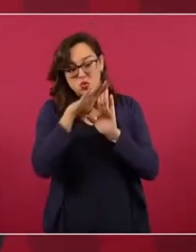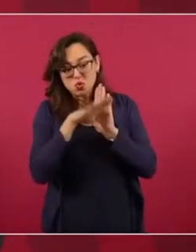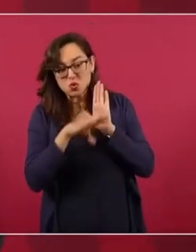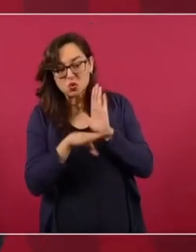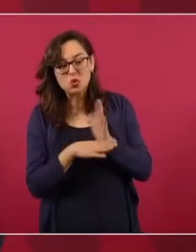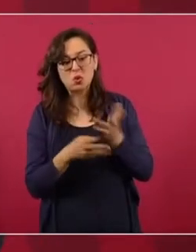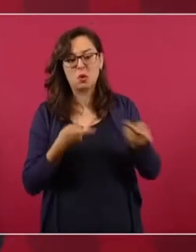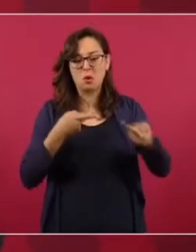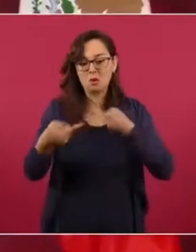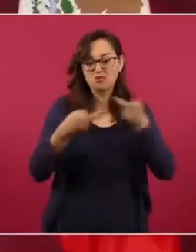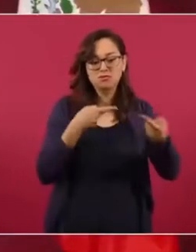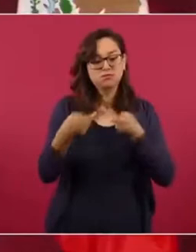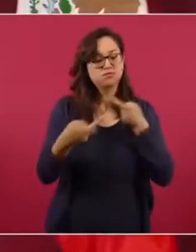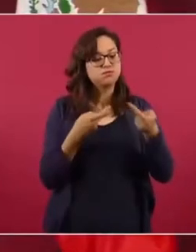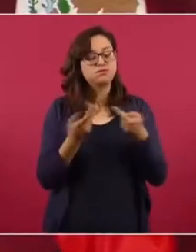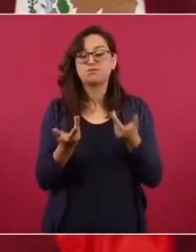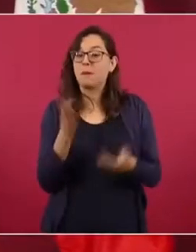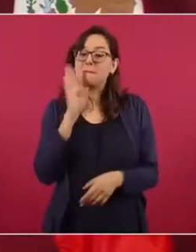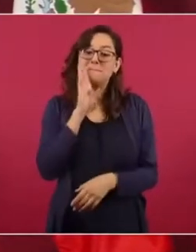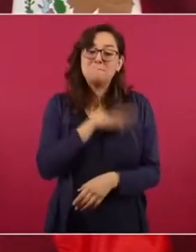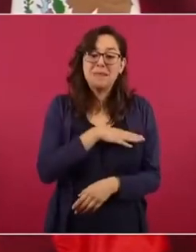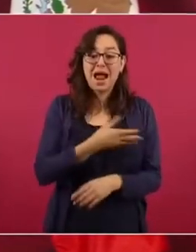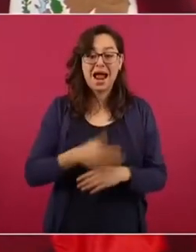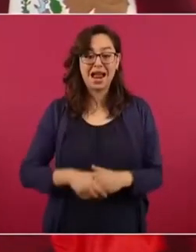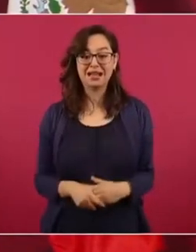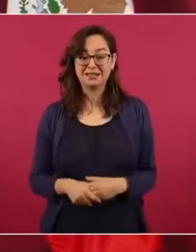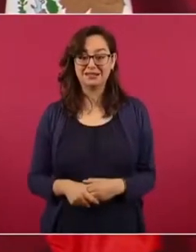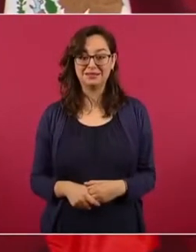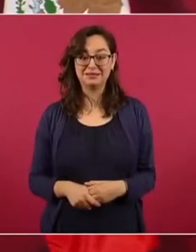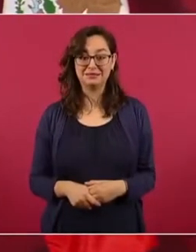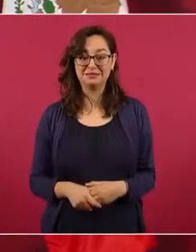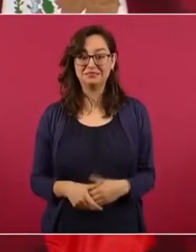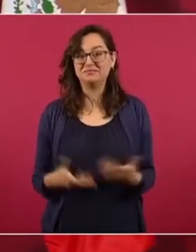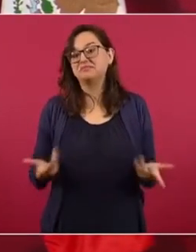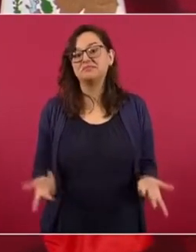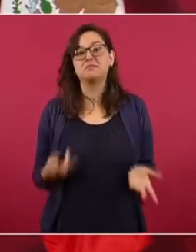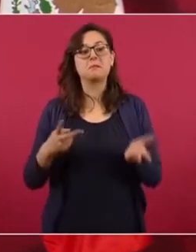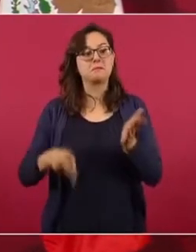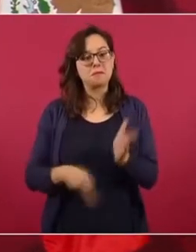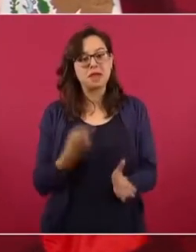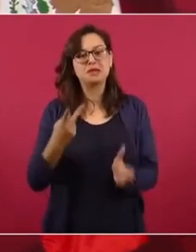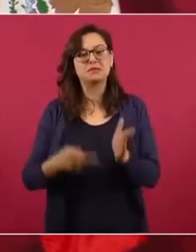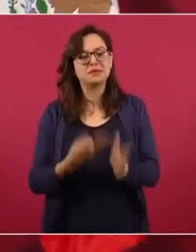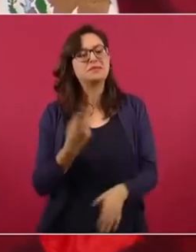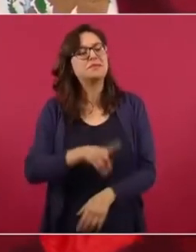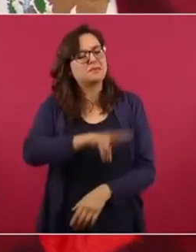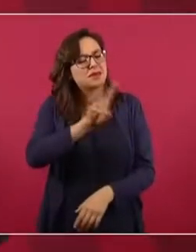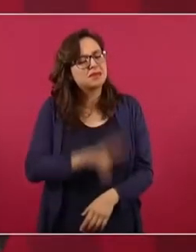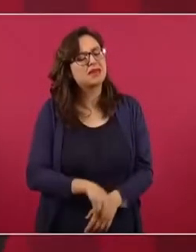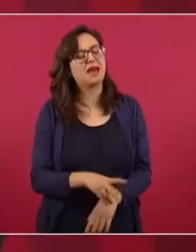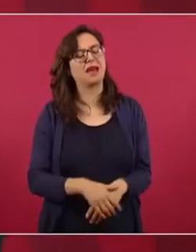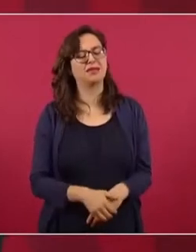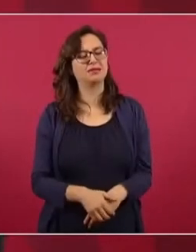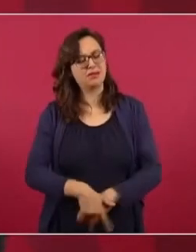Les afecta mucho, se los digo de manera sincera,